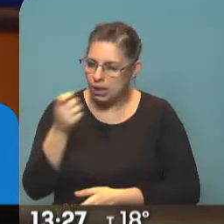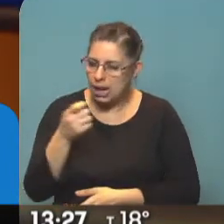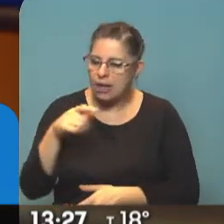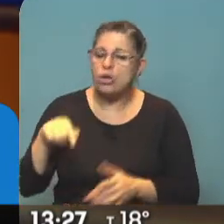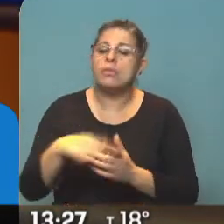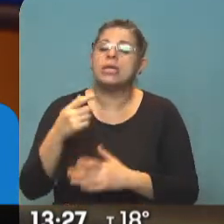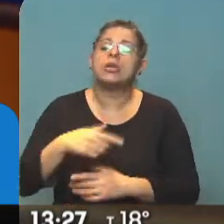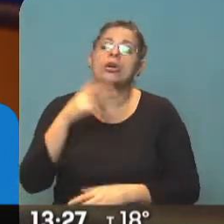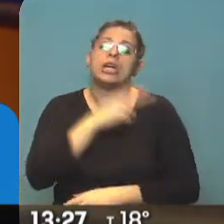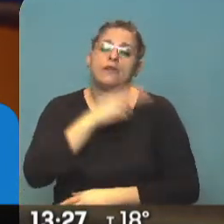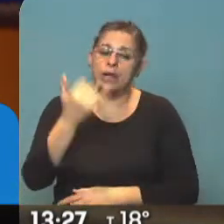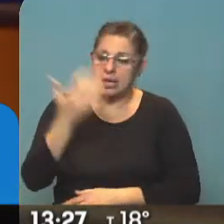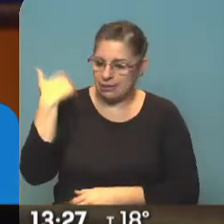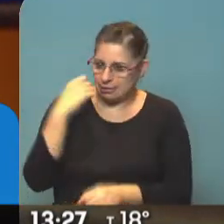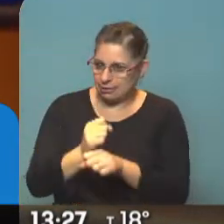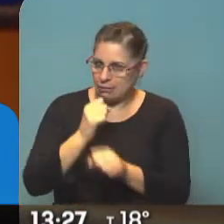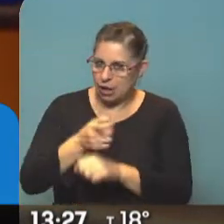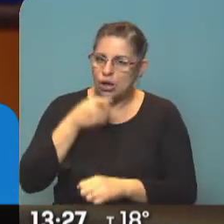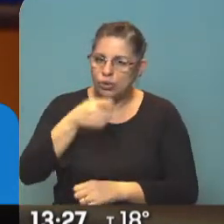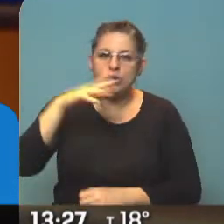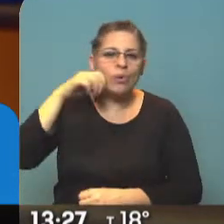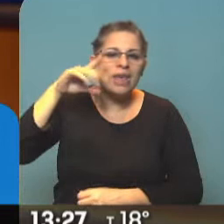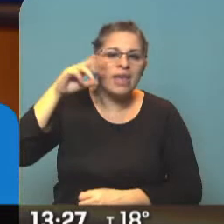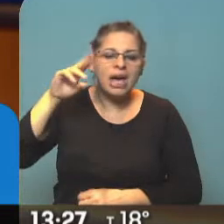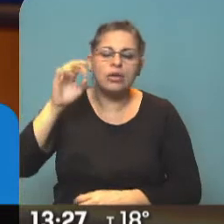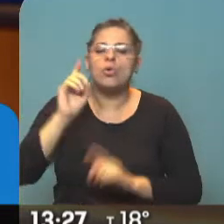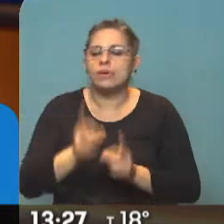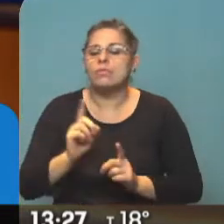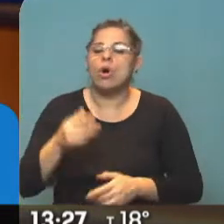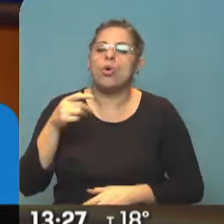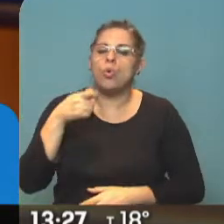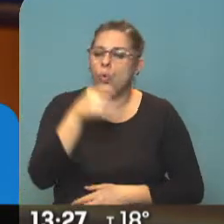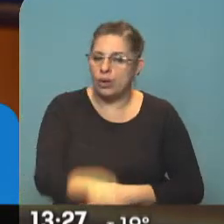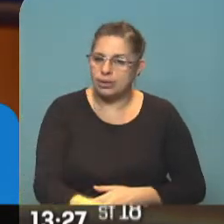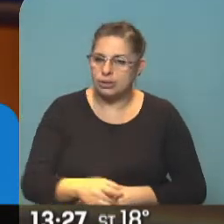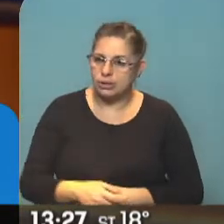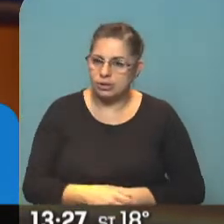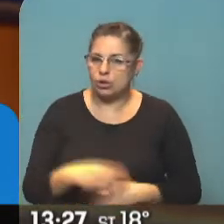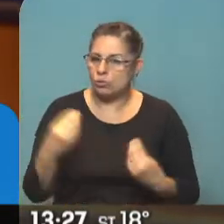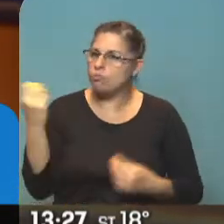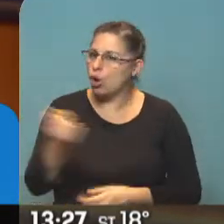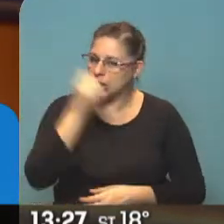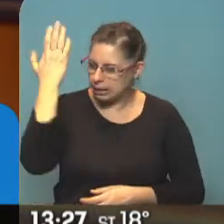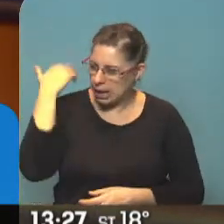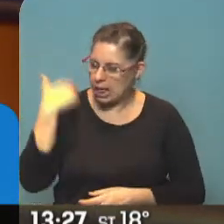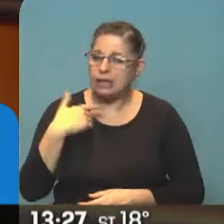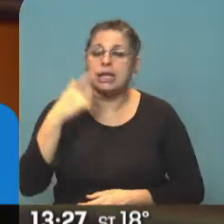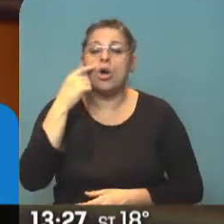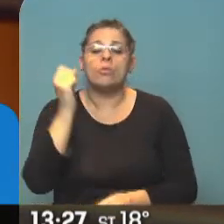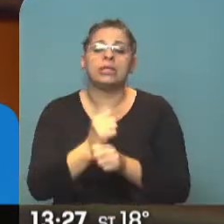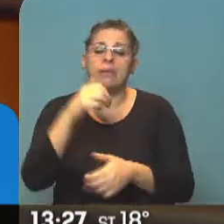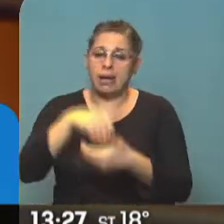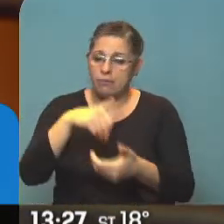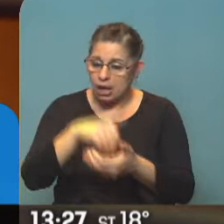dependencia. Él había hecho el juicio de Badaro, que es uno de estos juicios que tuvieron más volumen. Eras bancario